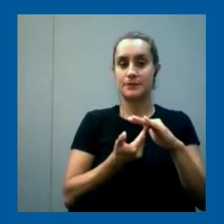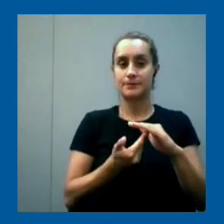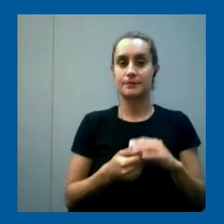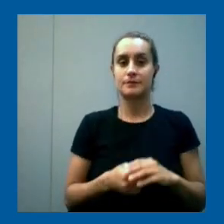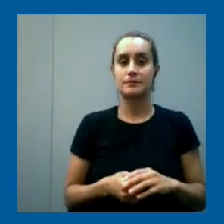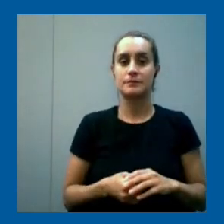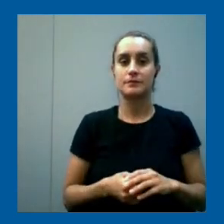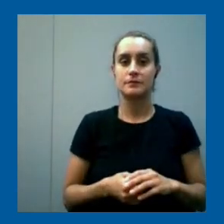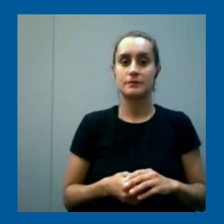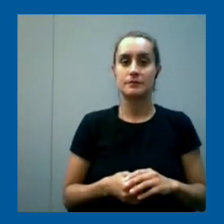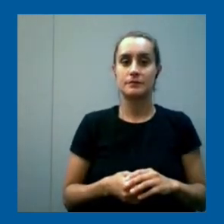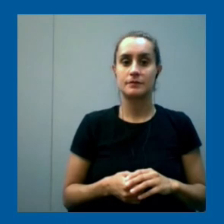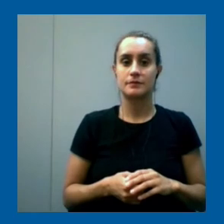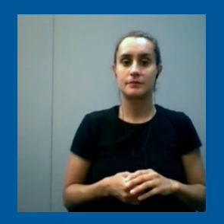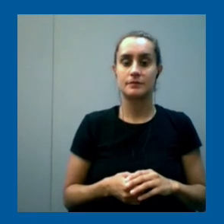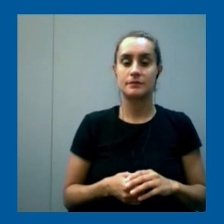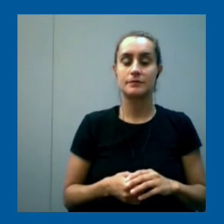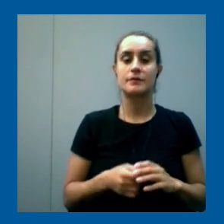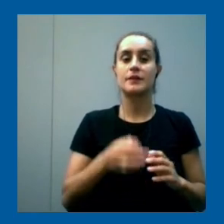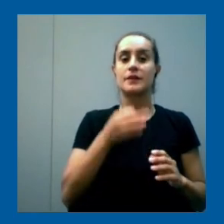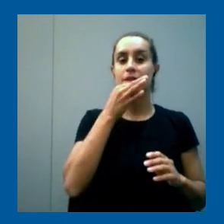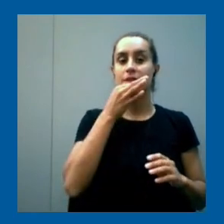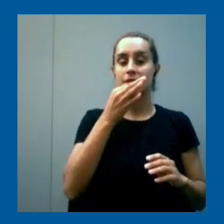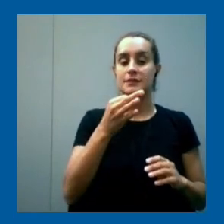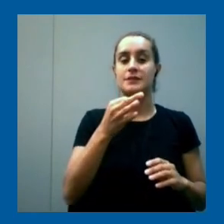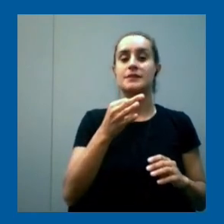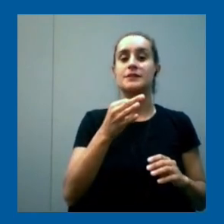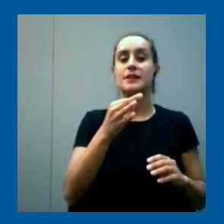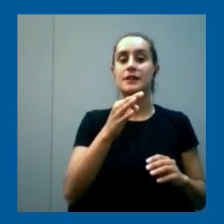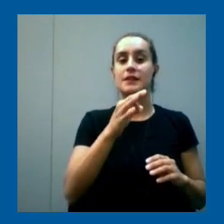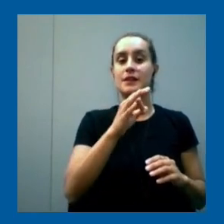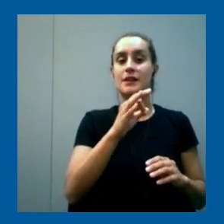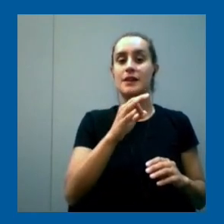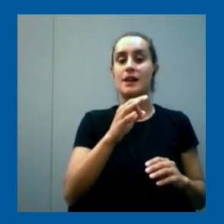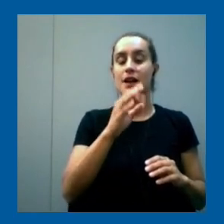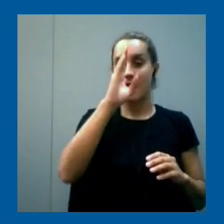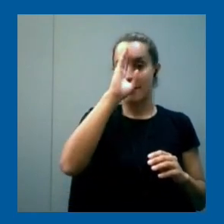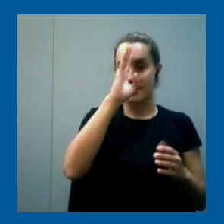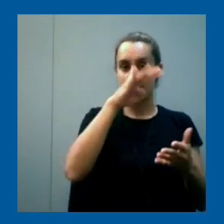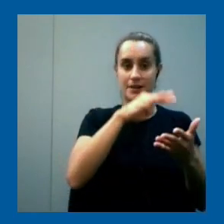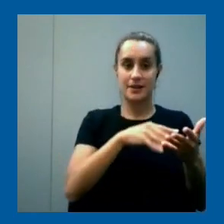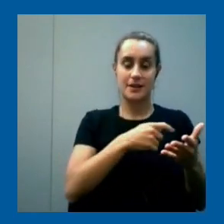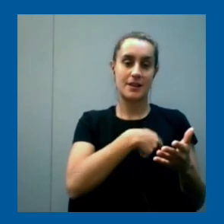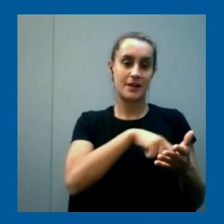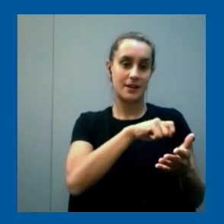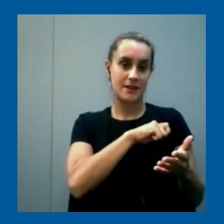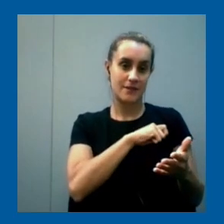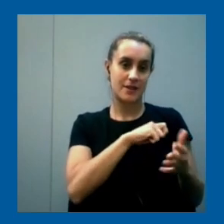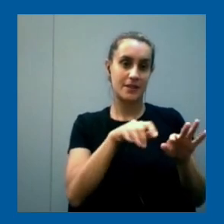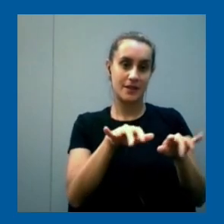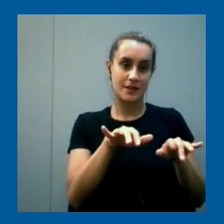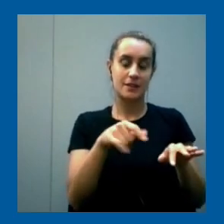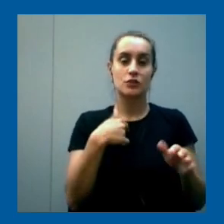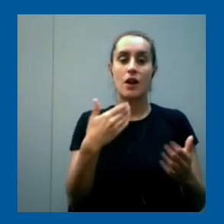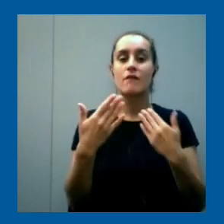Por un lado, tenemos la alfabetización digital. O sea, si pensamos en cómo utilizamos las computadoras, y cuando hablo de computadoras, hablo